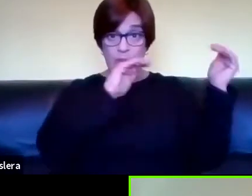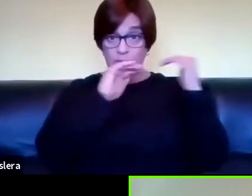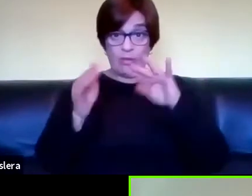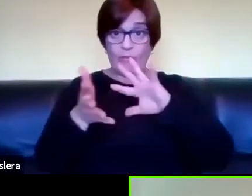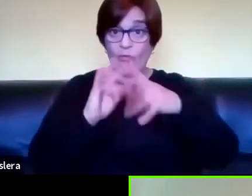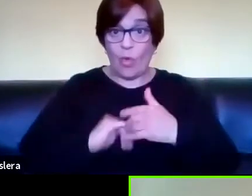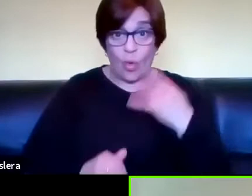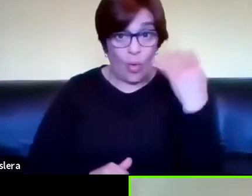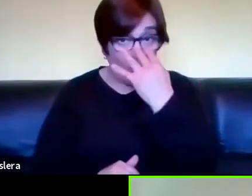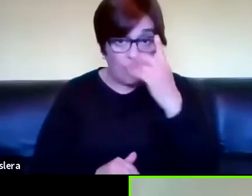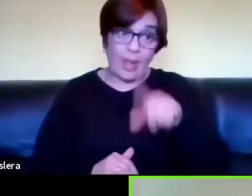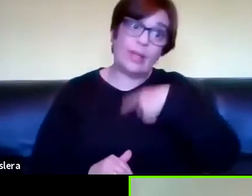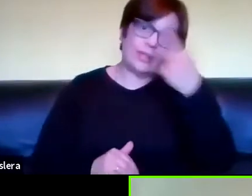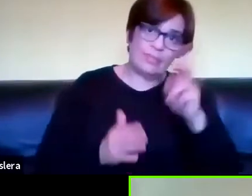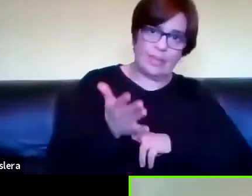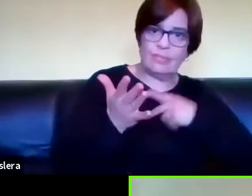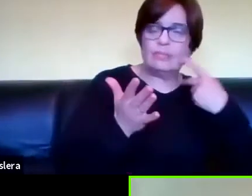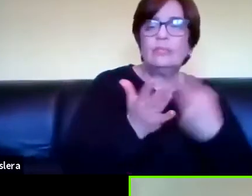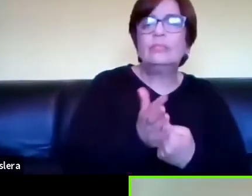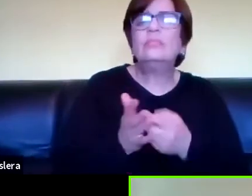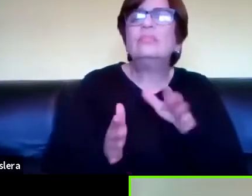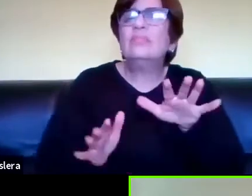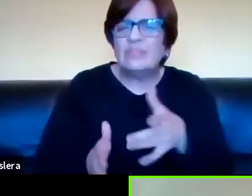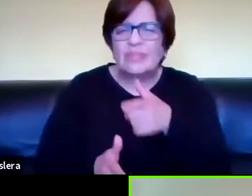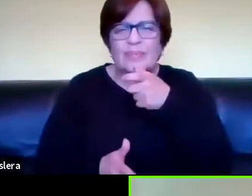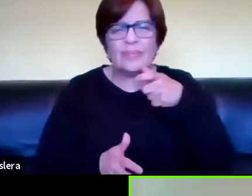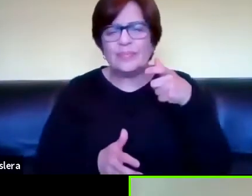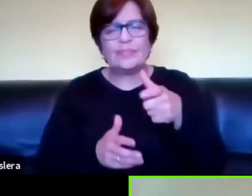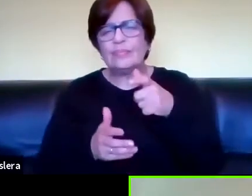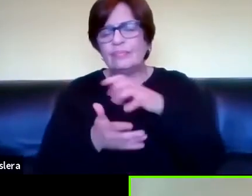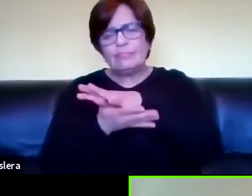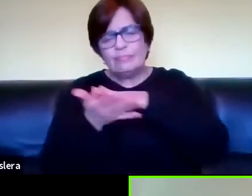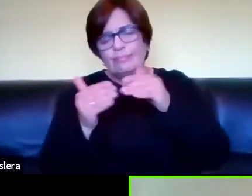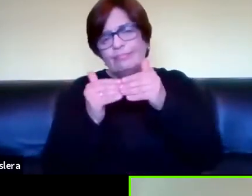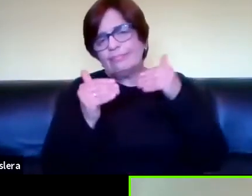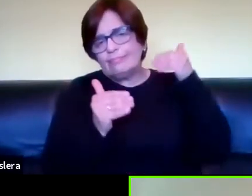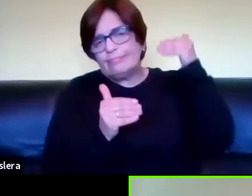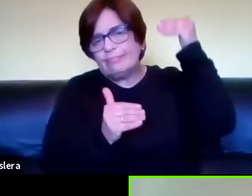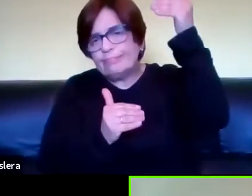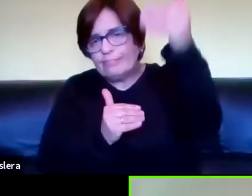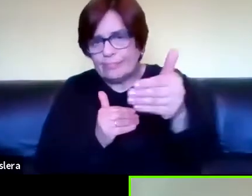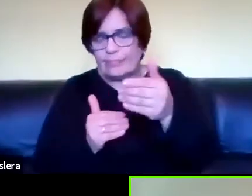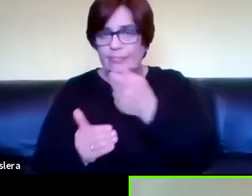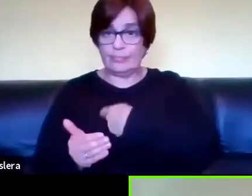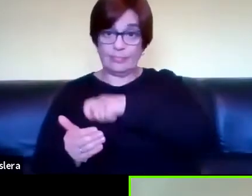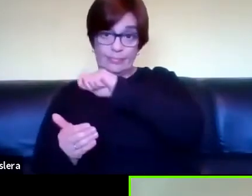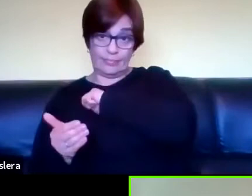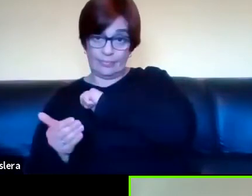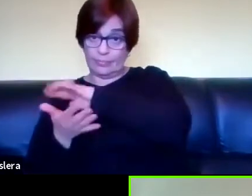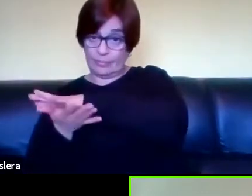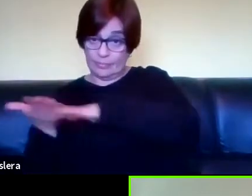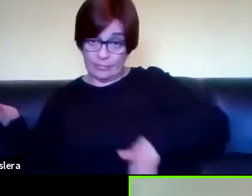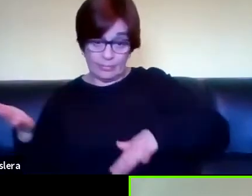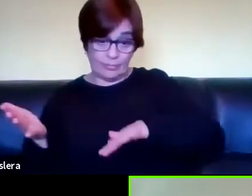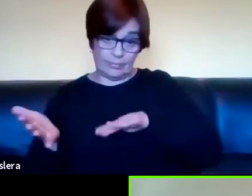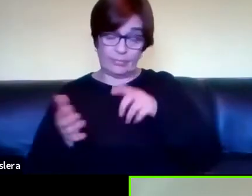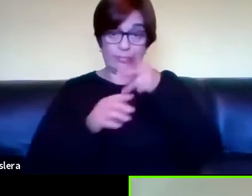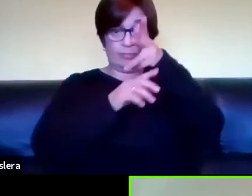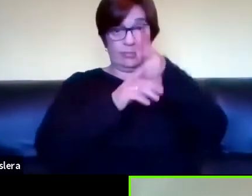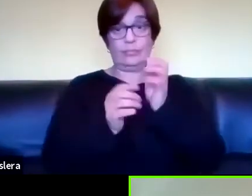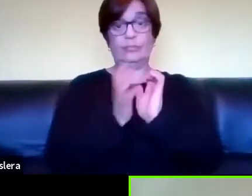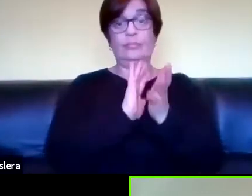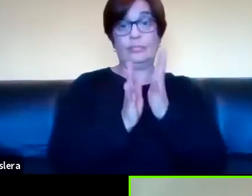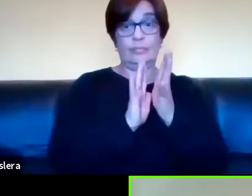formando para traducir que quiere decir manejarse con textualidad diferida del español escrito al LSU visograbada